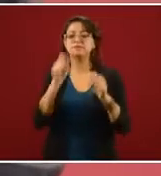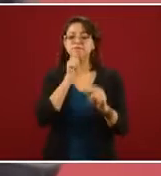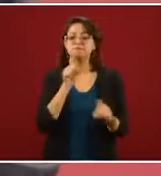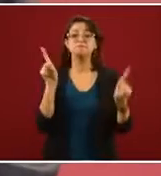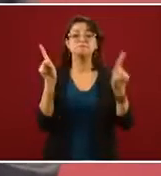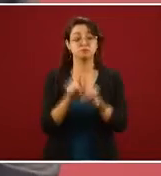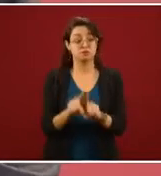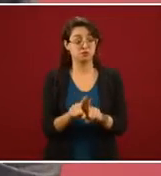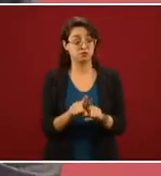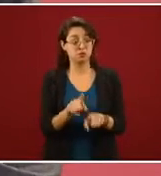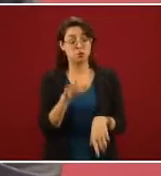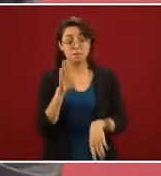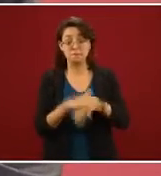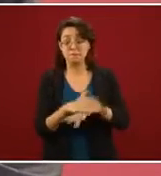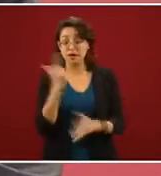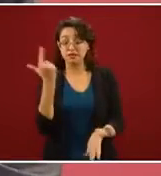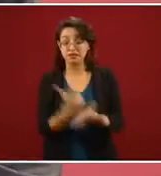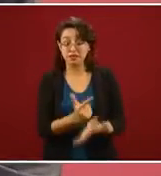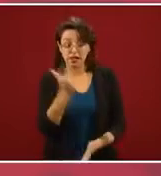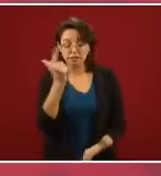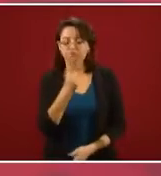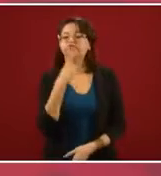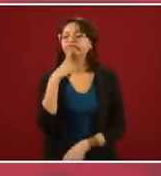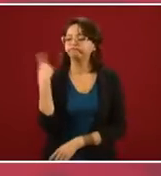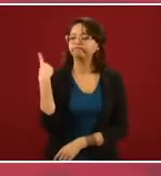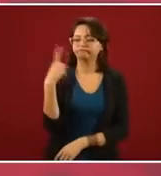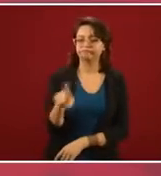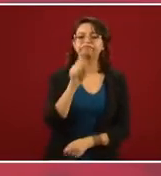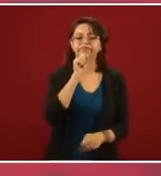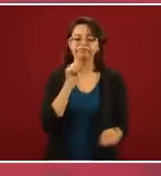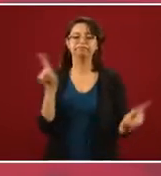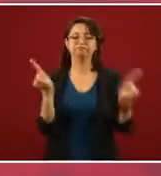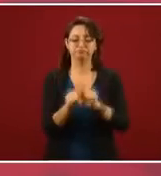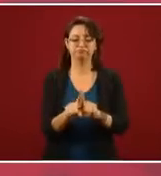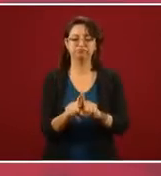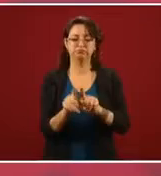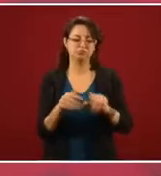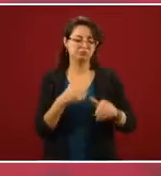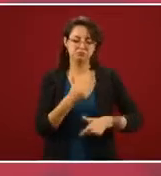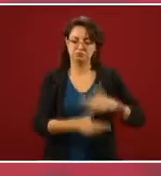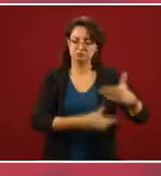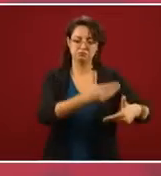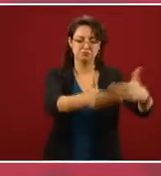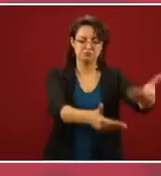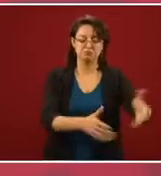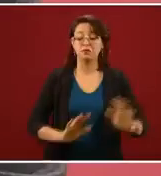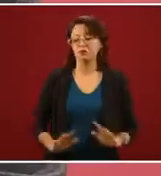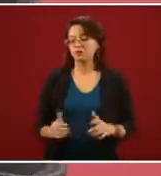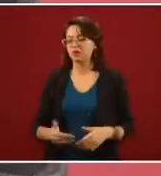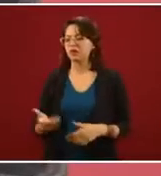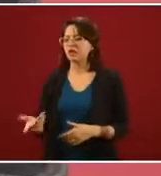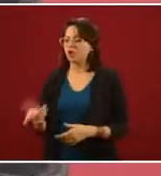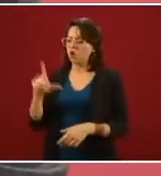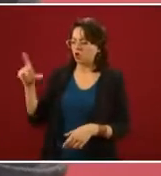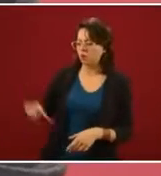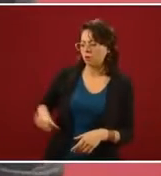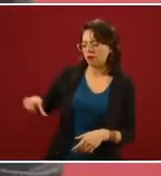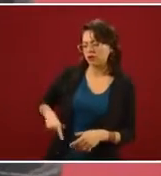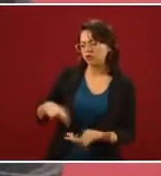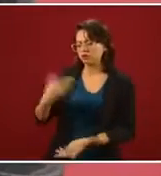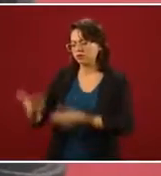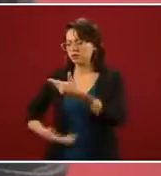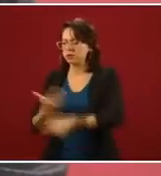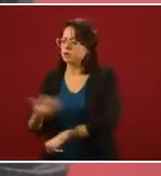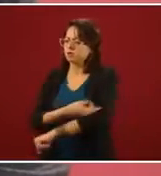denuncia judicial, ya está eso avanzado. En el caso del nepotismo no se